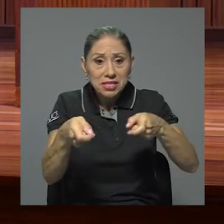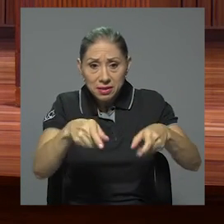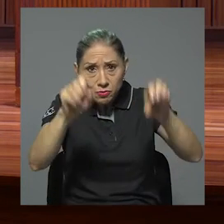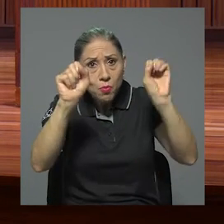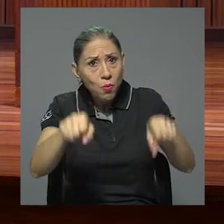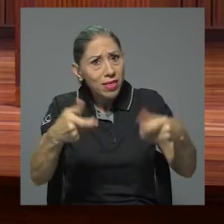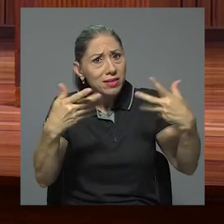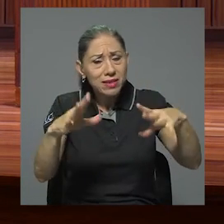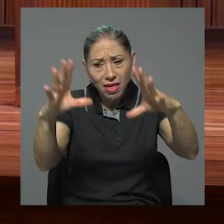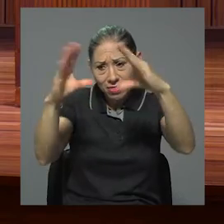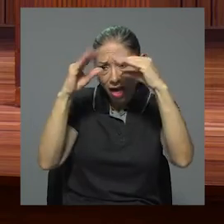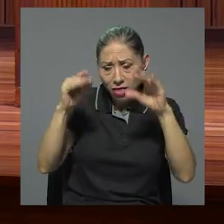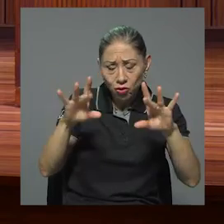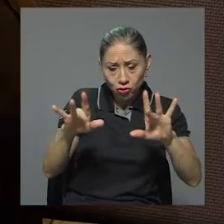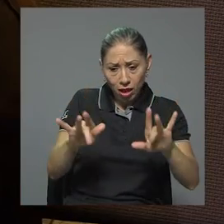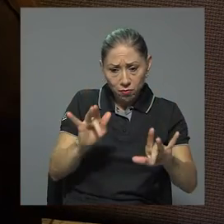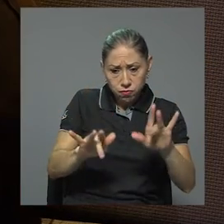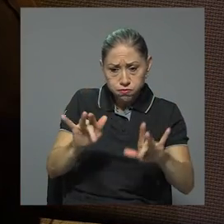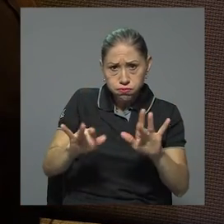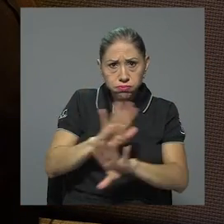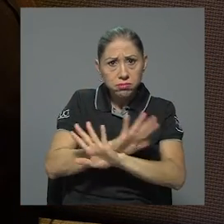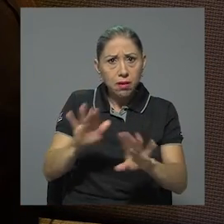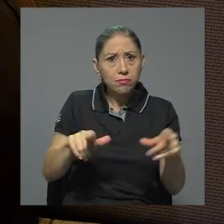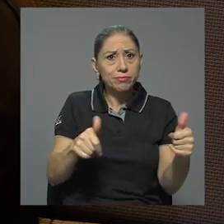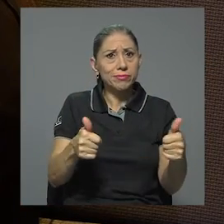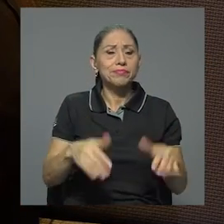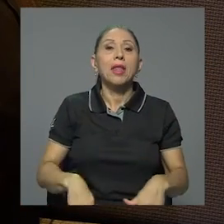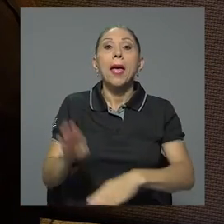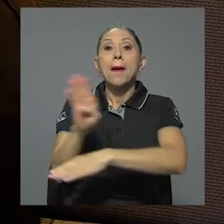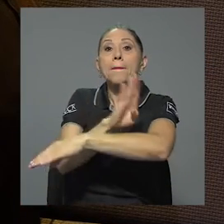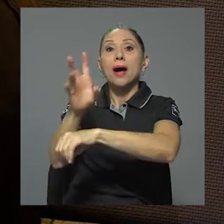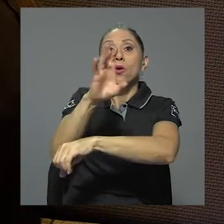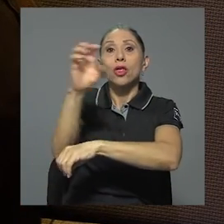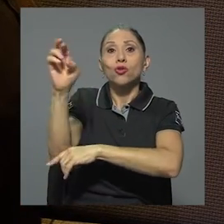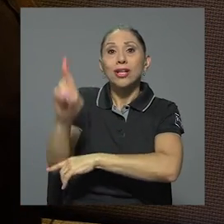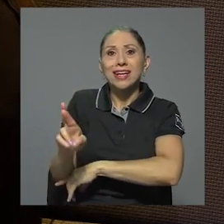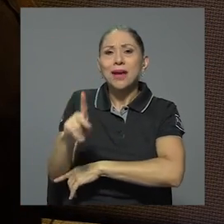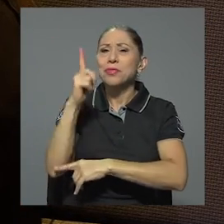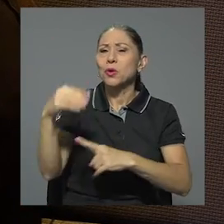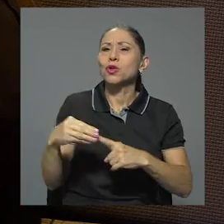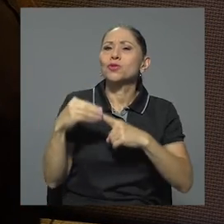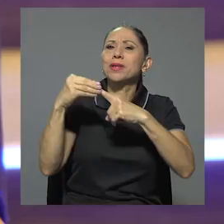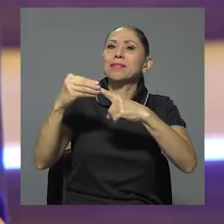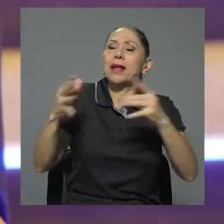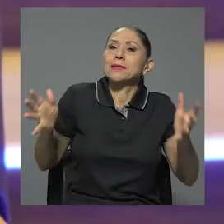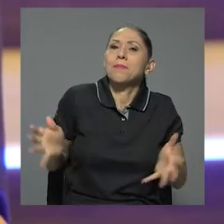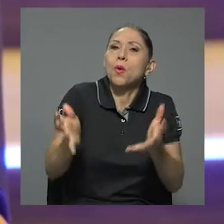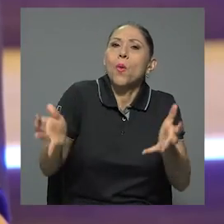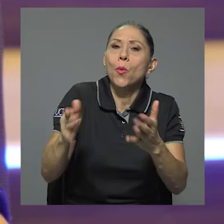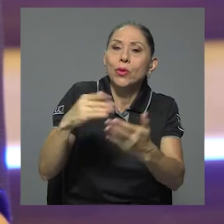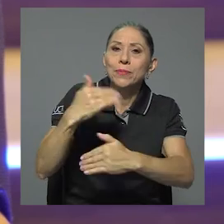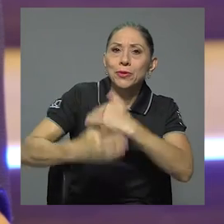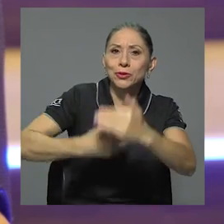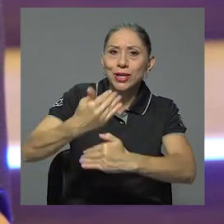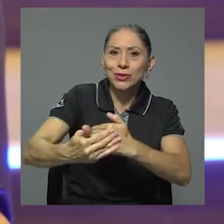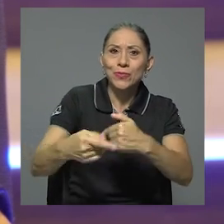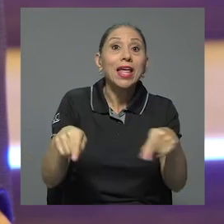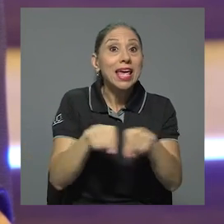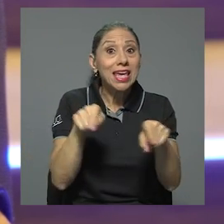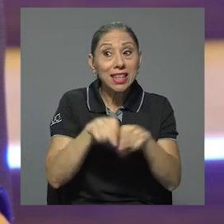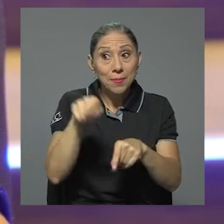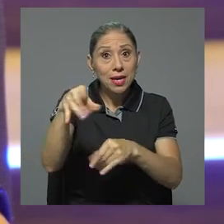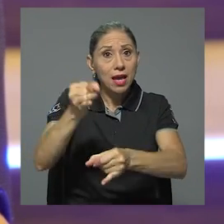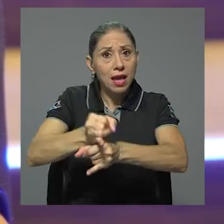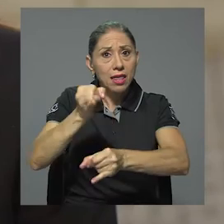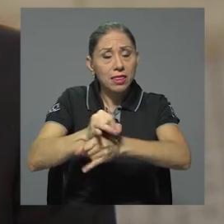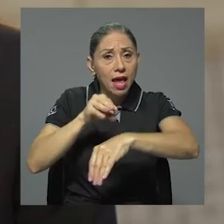tener los datos y procesarlos. El Banco de Costa Rica fue uno de los principales promotores de este proceso y además fungió como ente